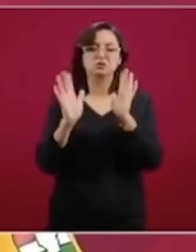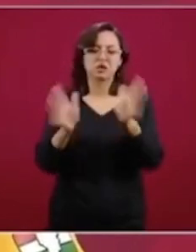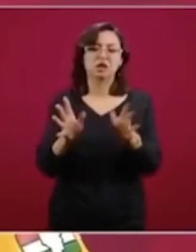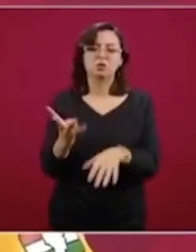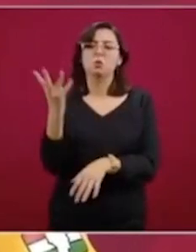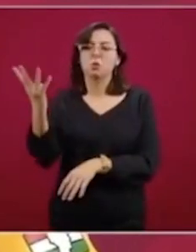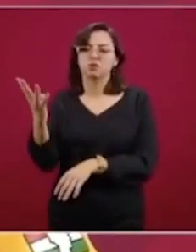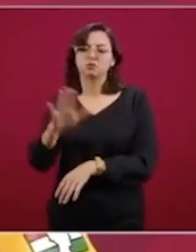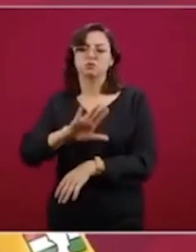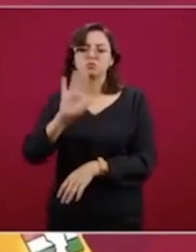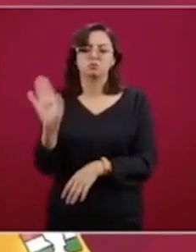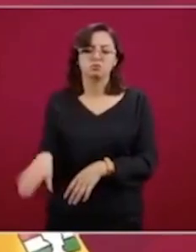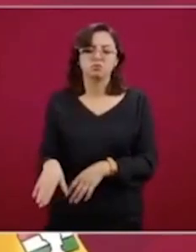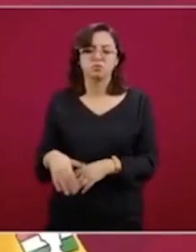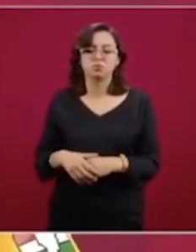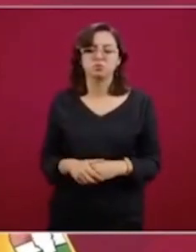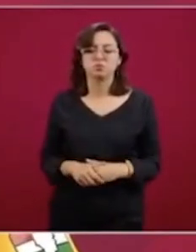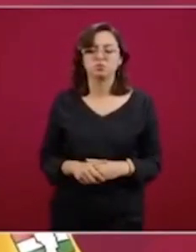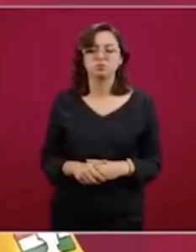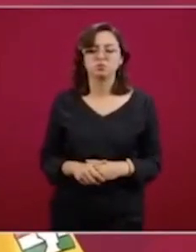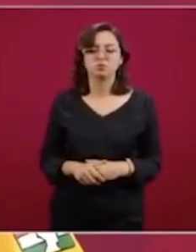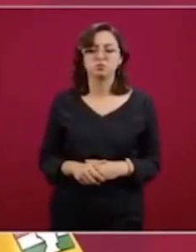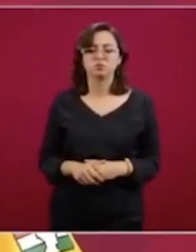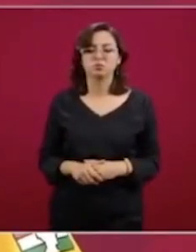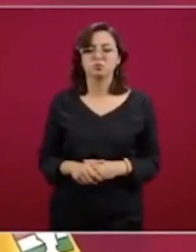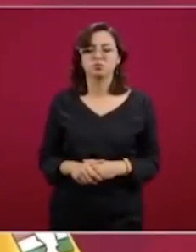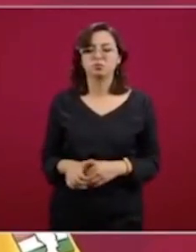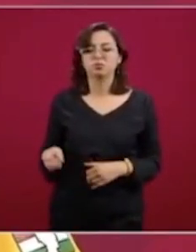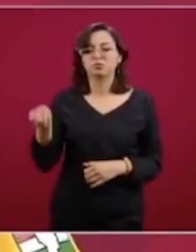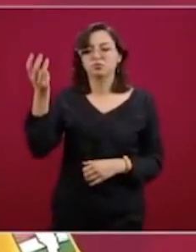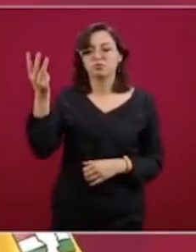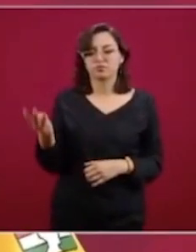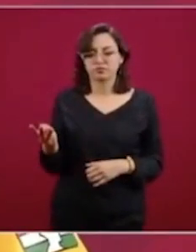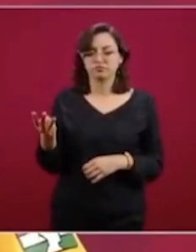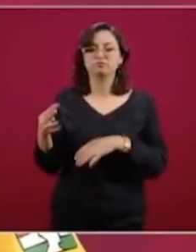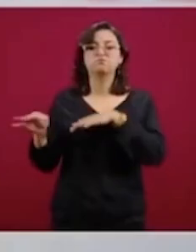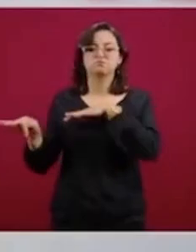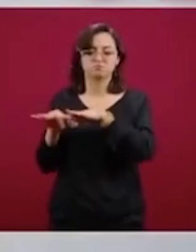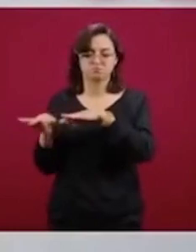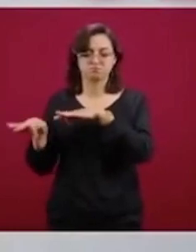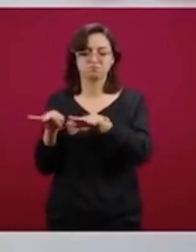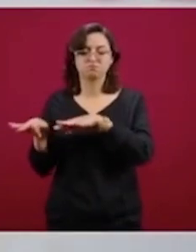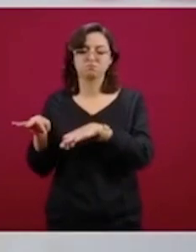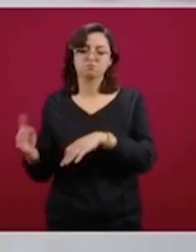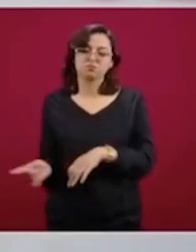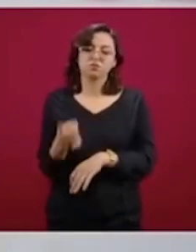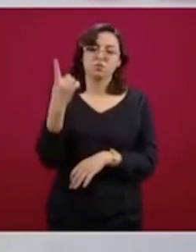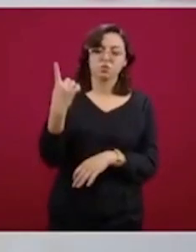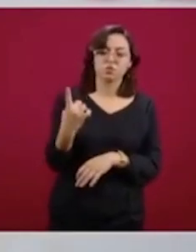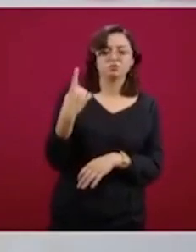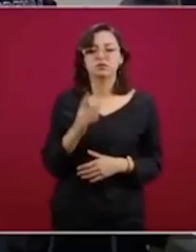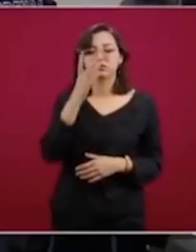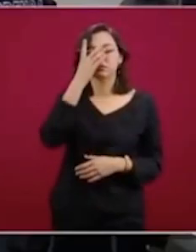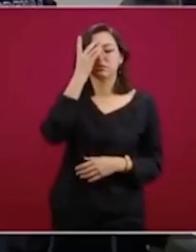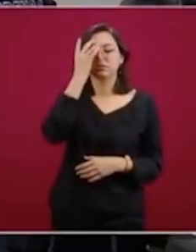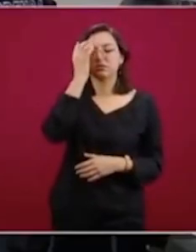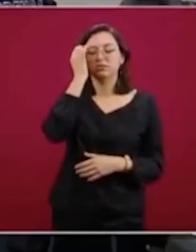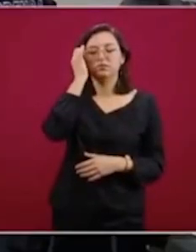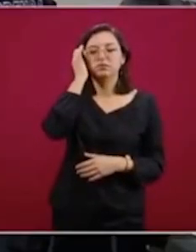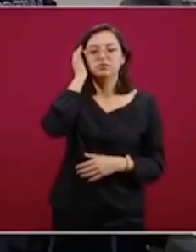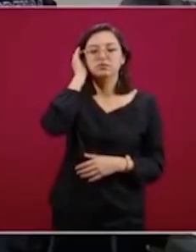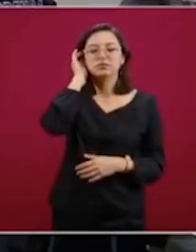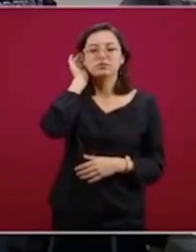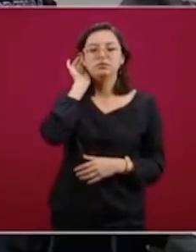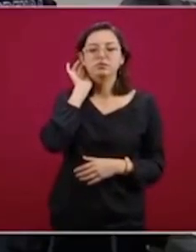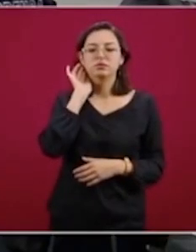deceso de cuatro de nuestros elementos, tres el activo y un militar en retiro. No,